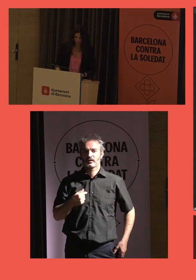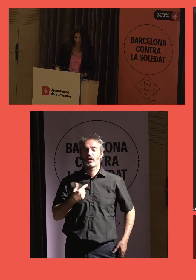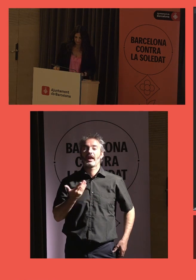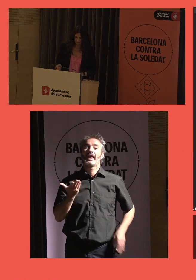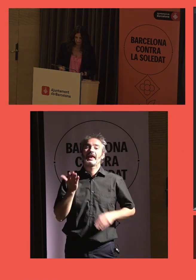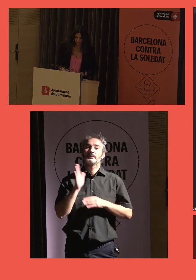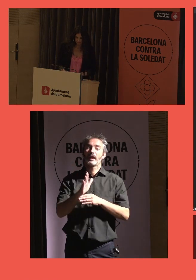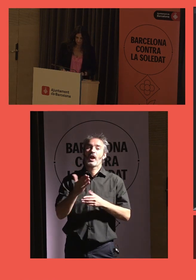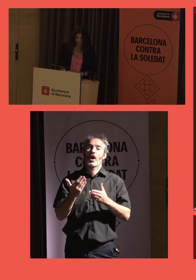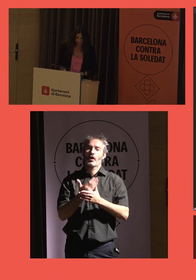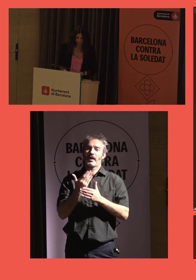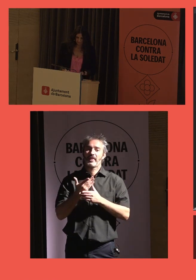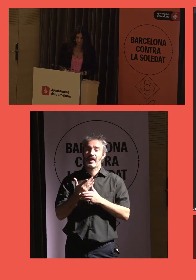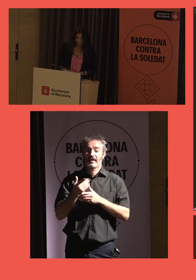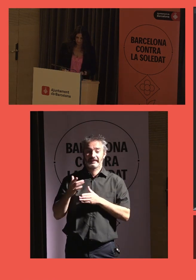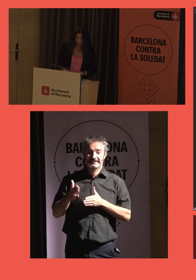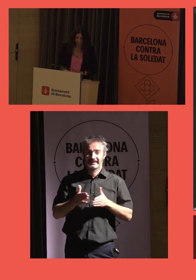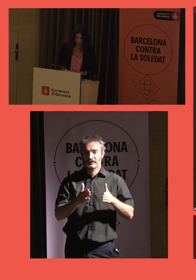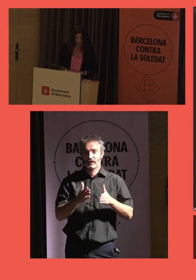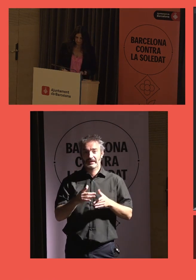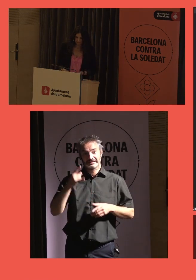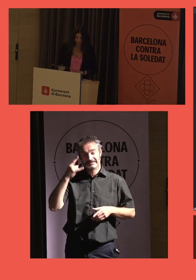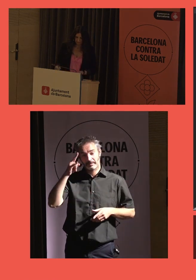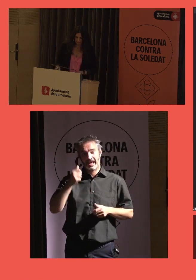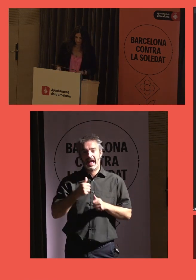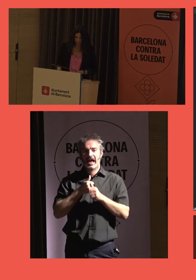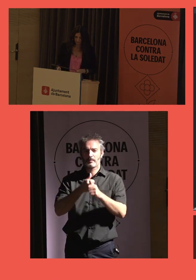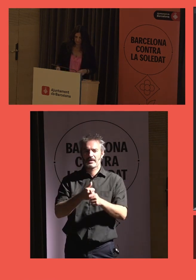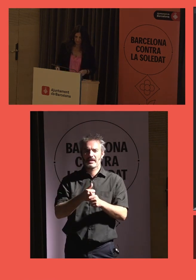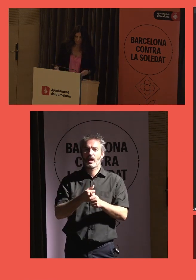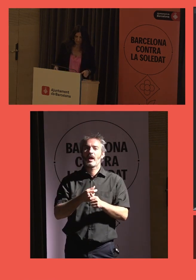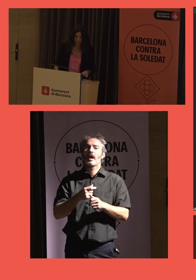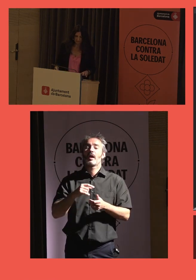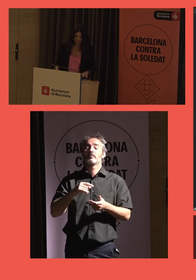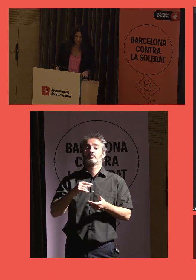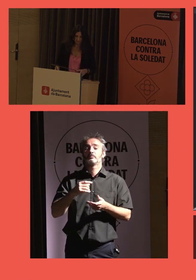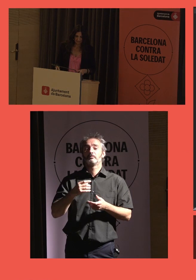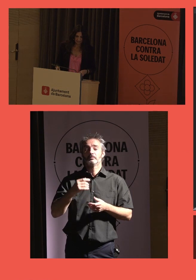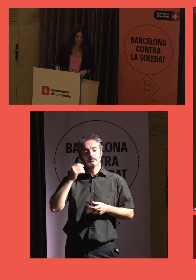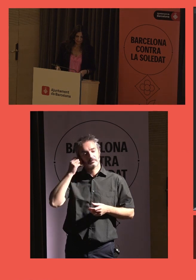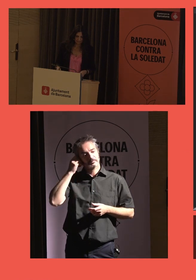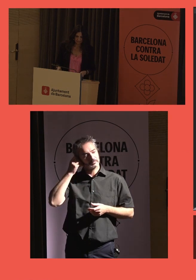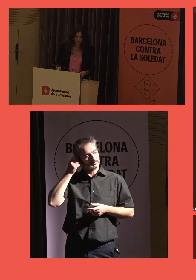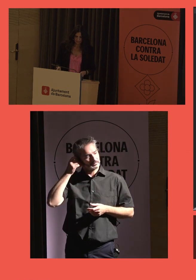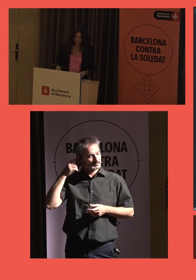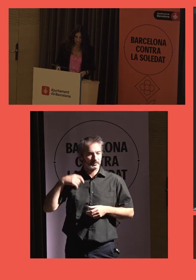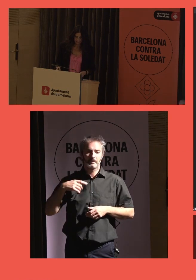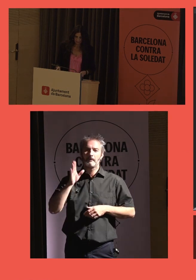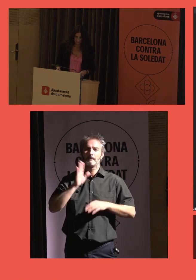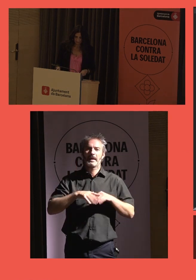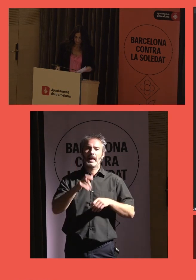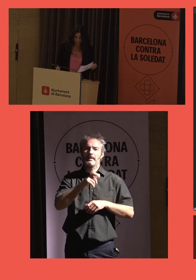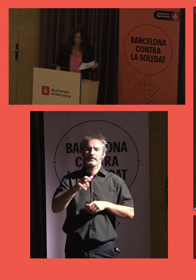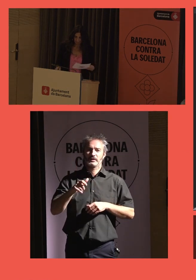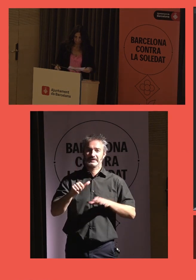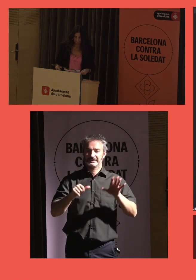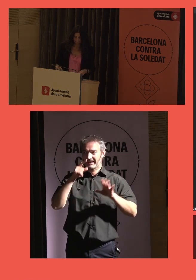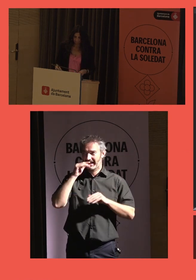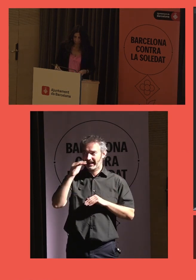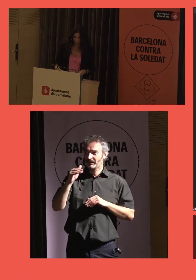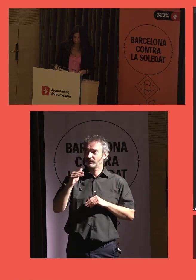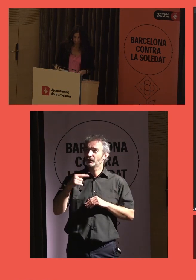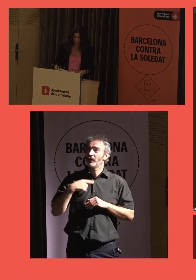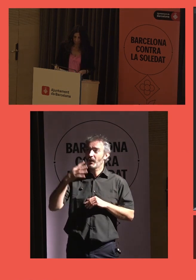exponer en estas jornadas la trayectoria del programa Salamanca acompaña, programa municipal para combatir la soberana de las personas mayores de 60 años.